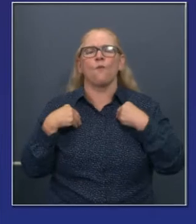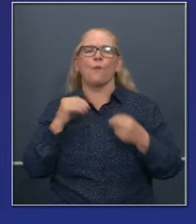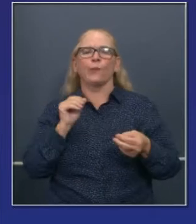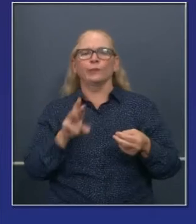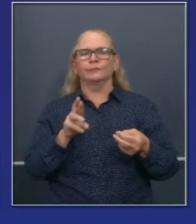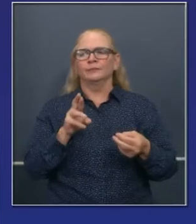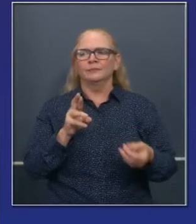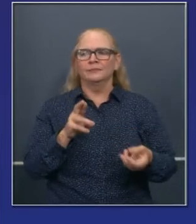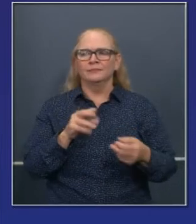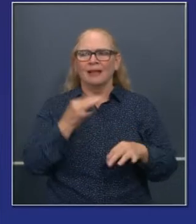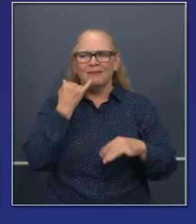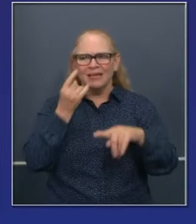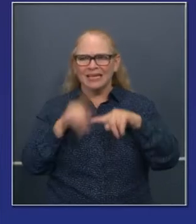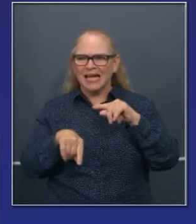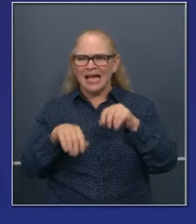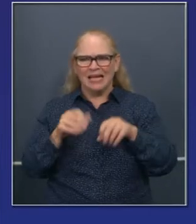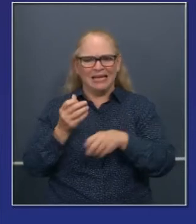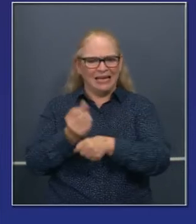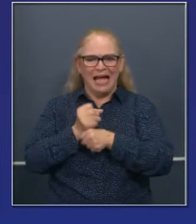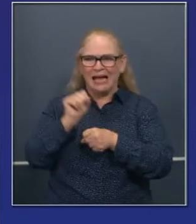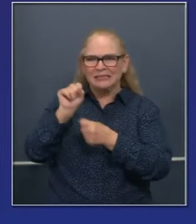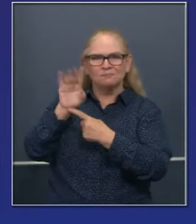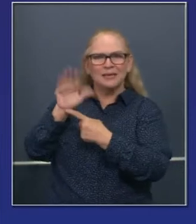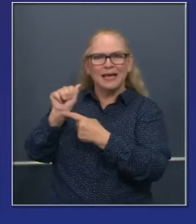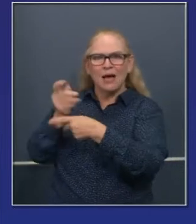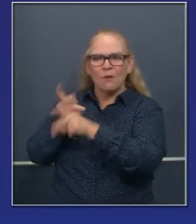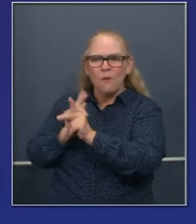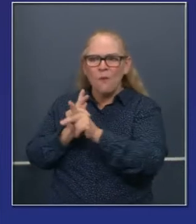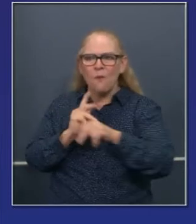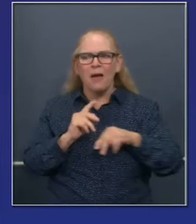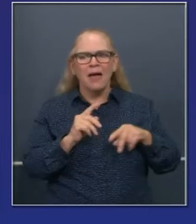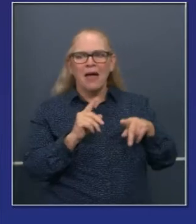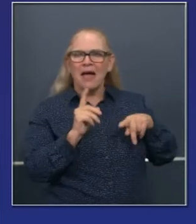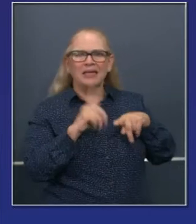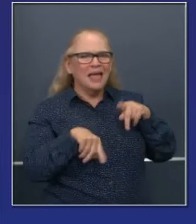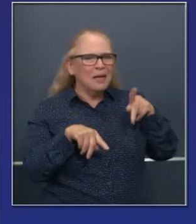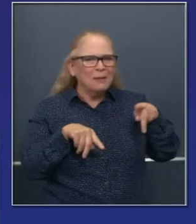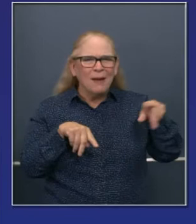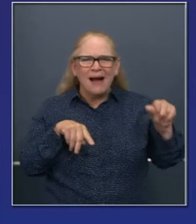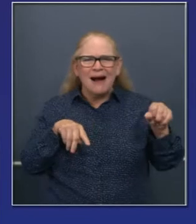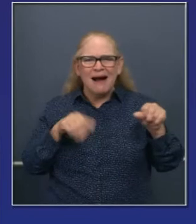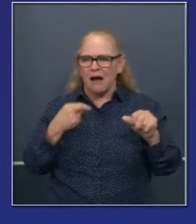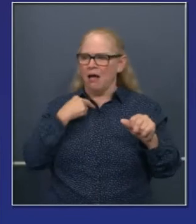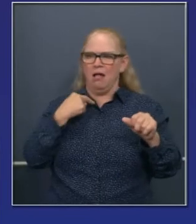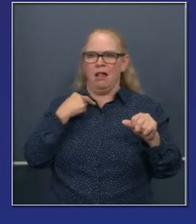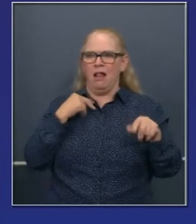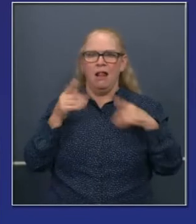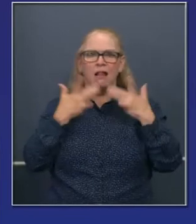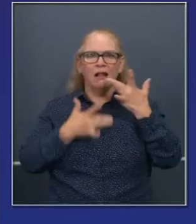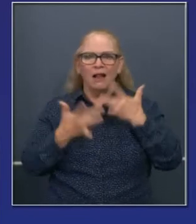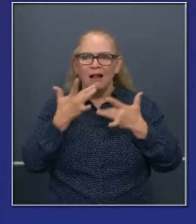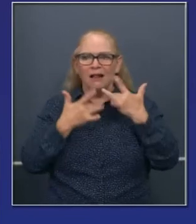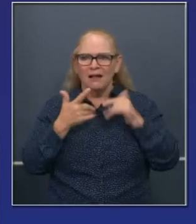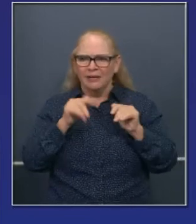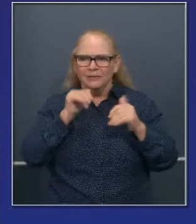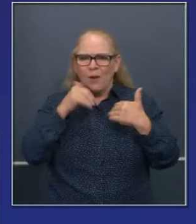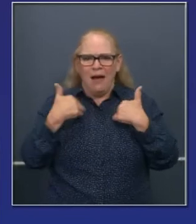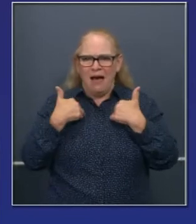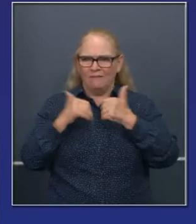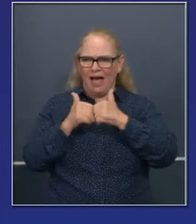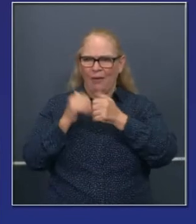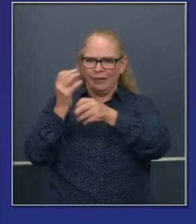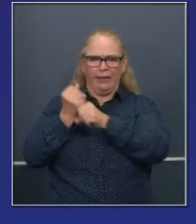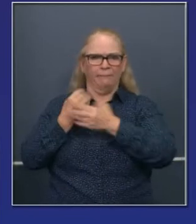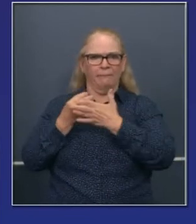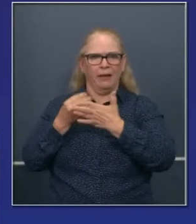pequeños negocios para las personas que no pudieron recibir el negocio del SBA o los PPP y que se pierden por las rebajaduras y que